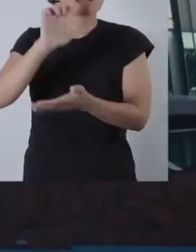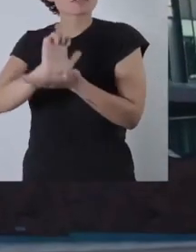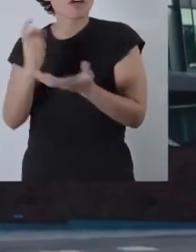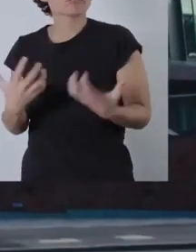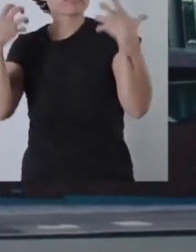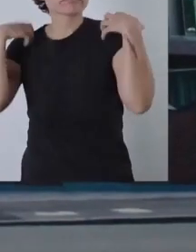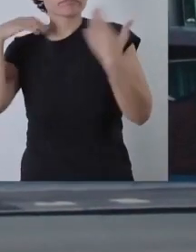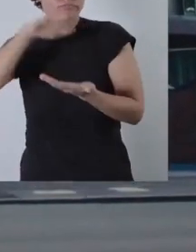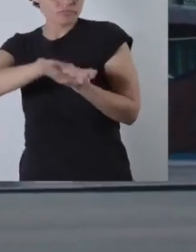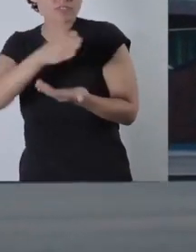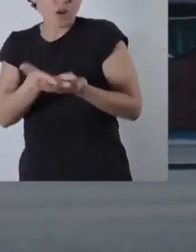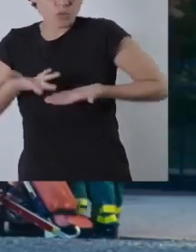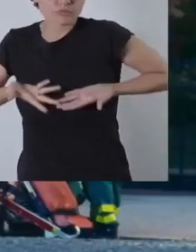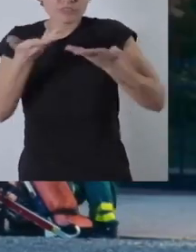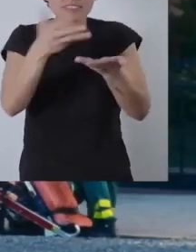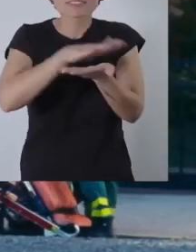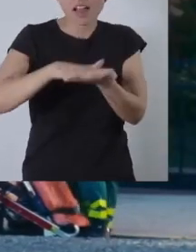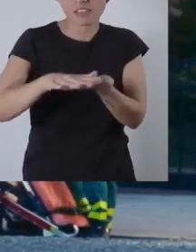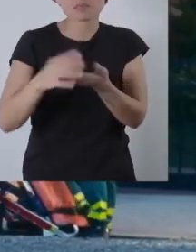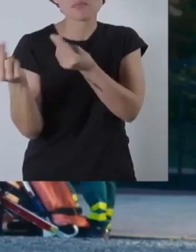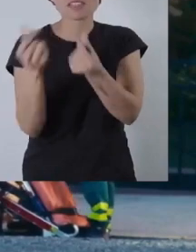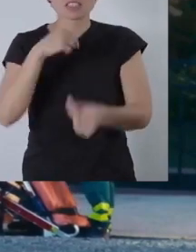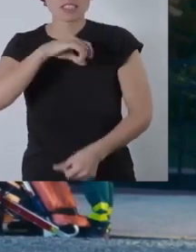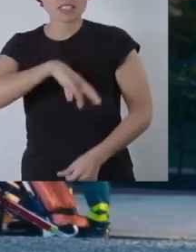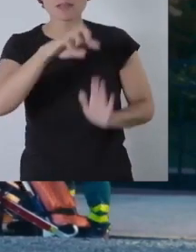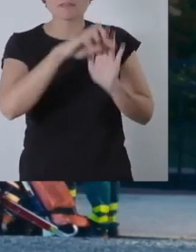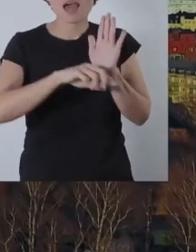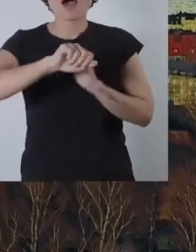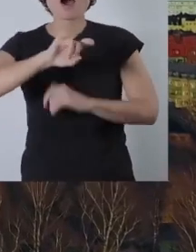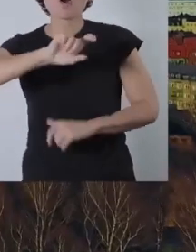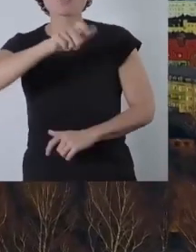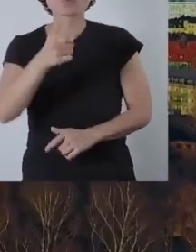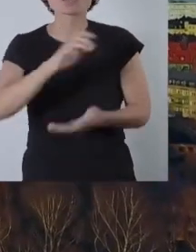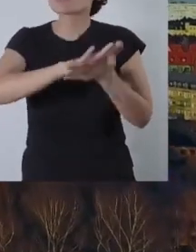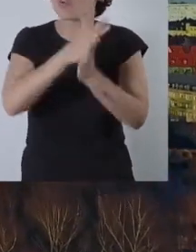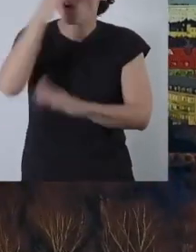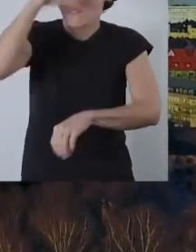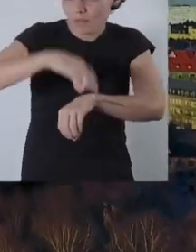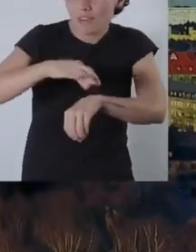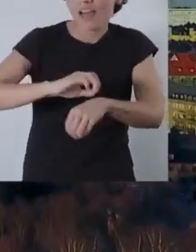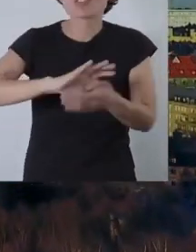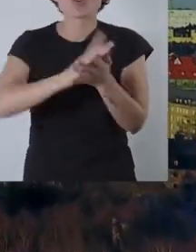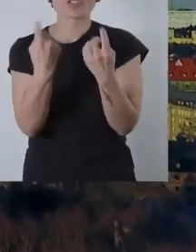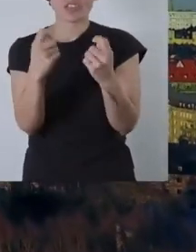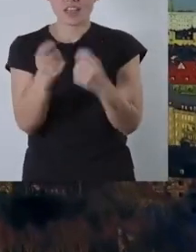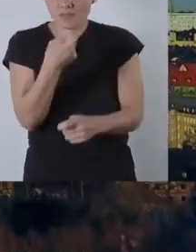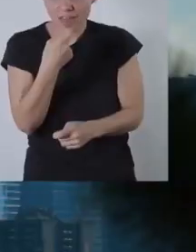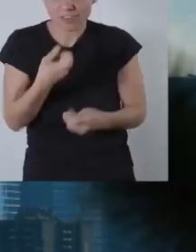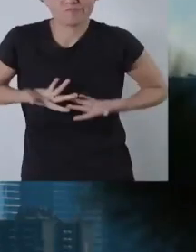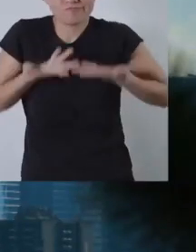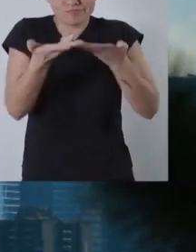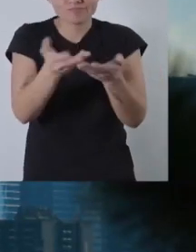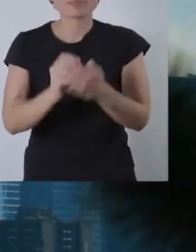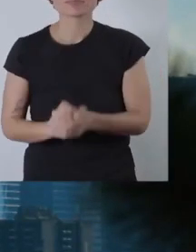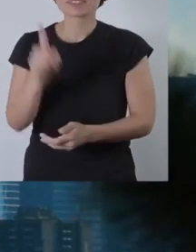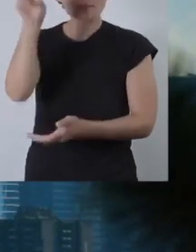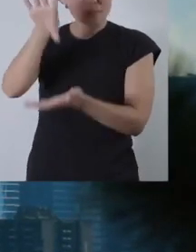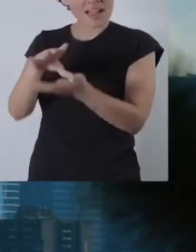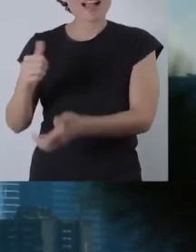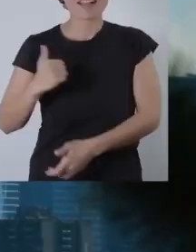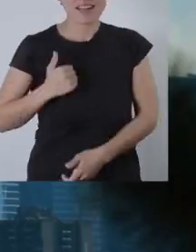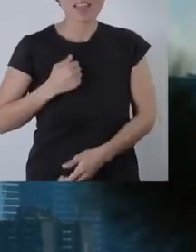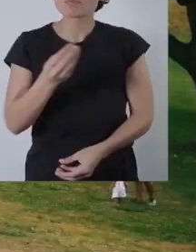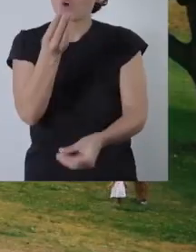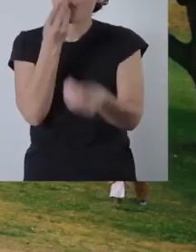está 100% subvencionada por el Estado. Algo así como si en Chile el Planauge cubriera todas las enfermedades y tratamientos. En Canadá,